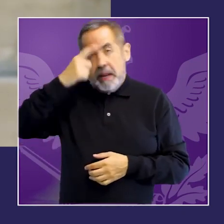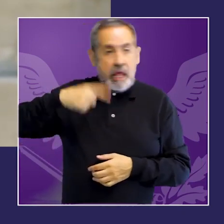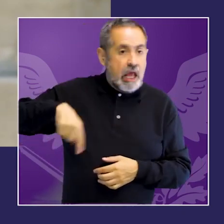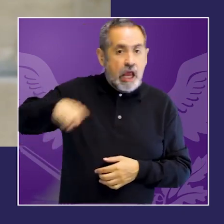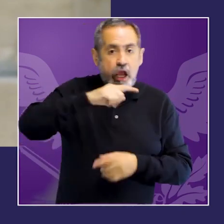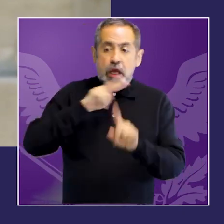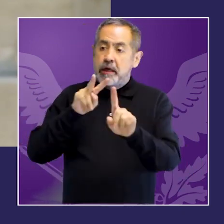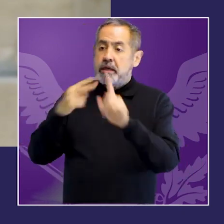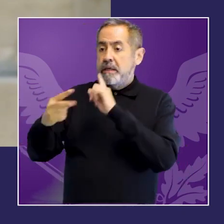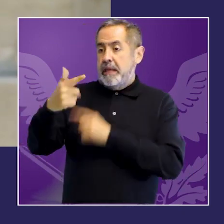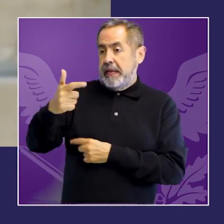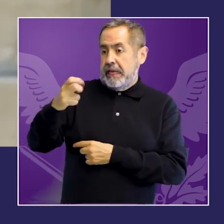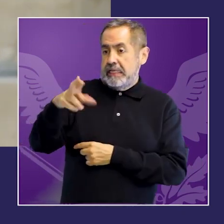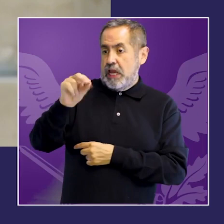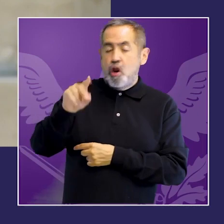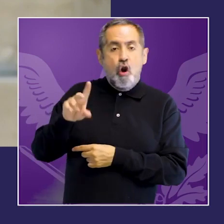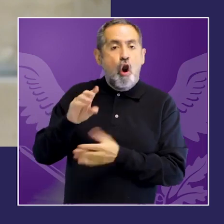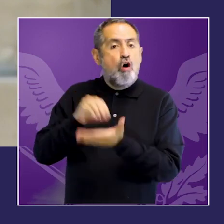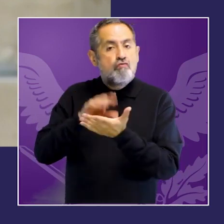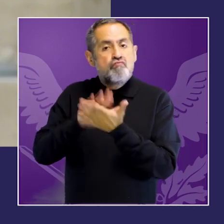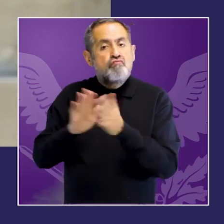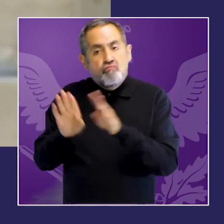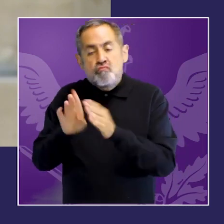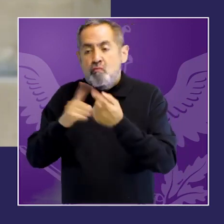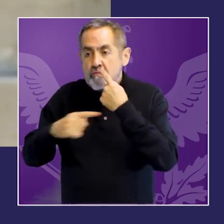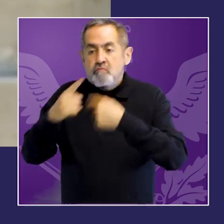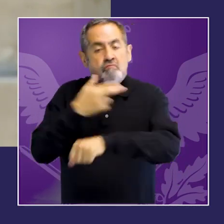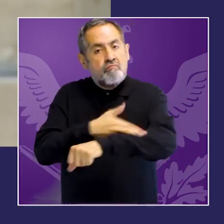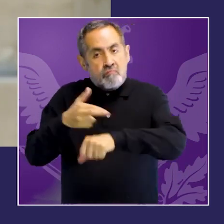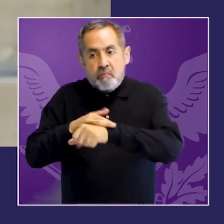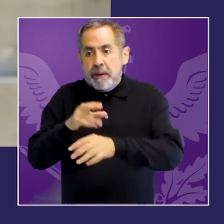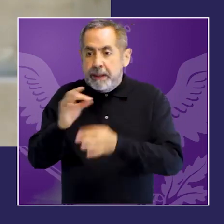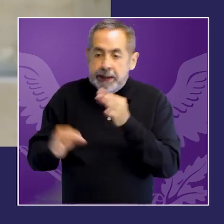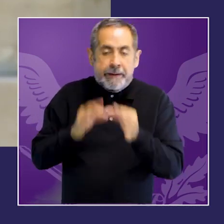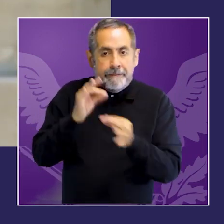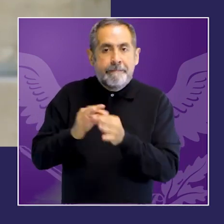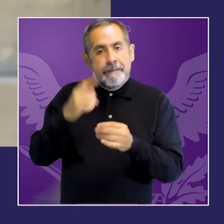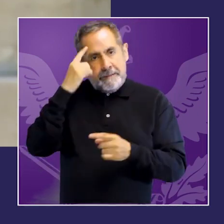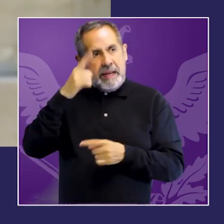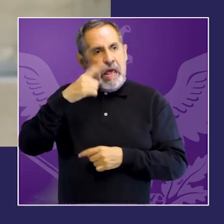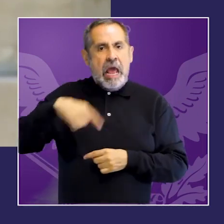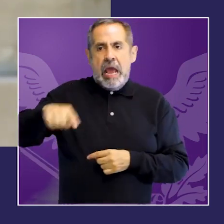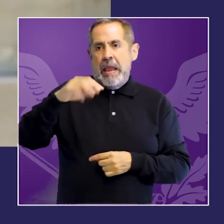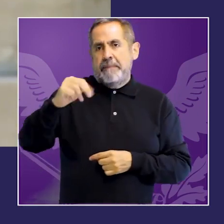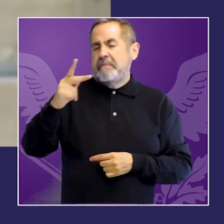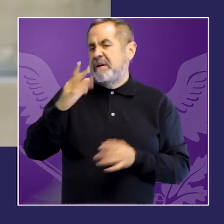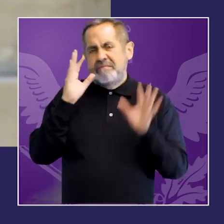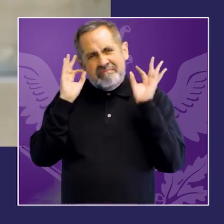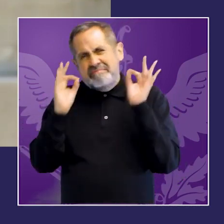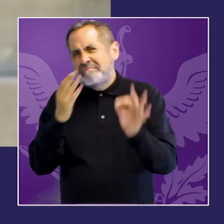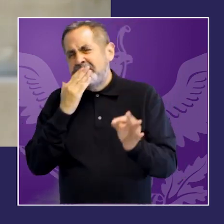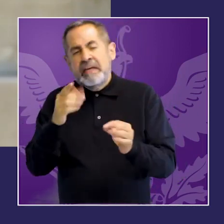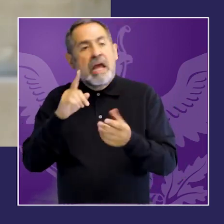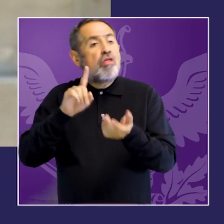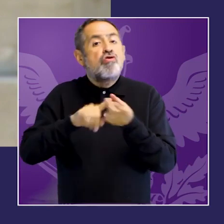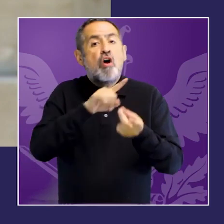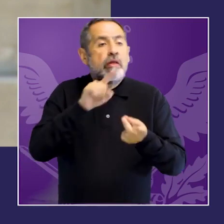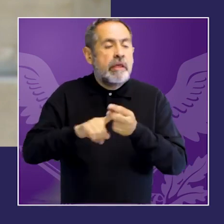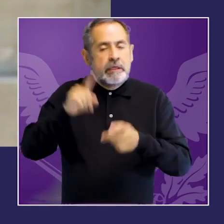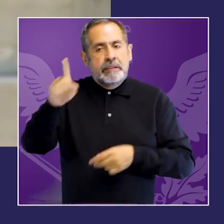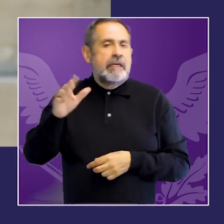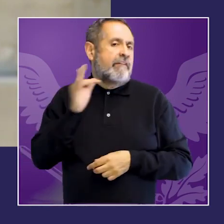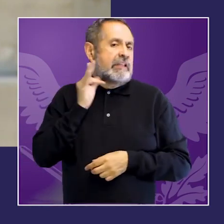lineamientos sobre cómo conducir investigaciones hay pautas de actuación que deben observar hay una proliferación de